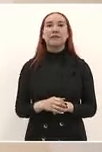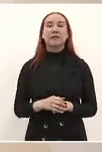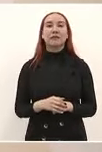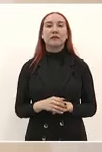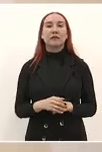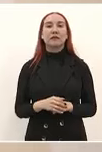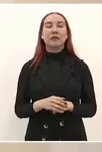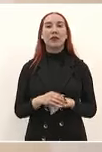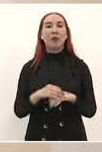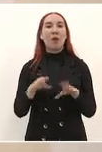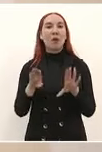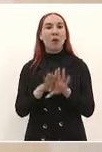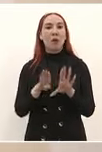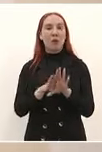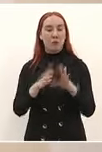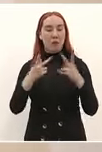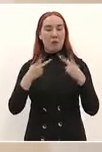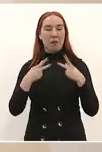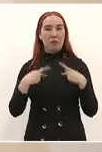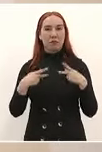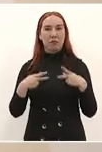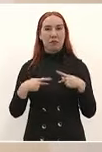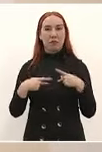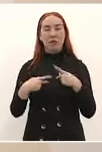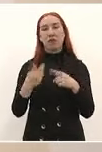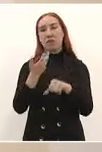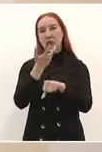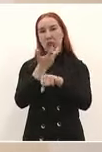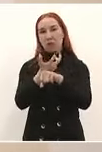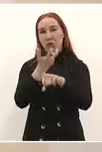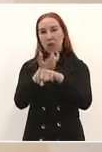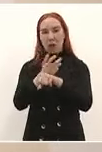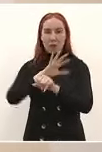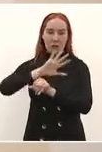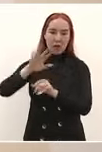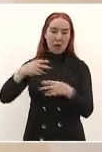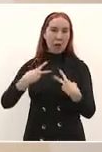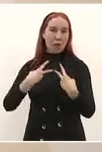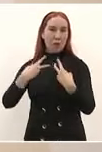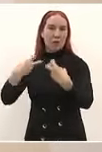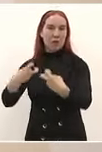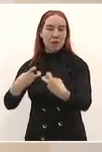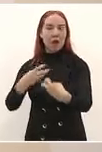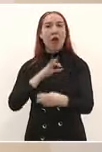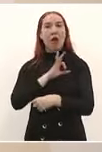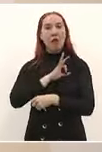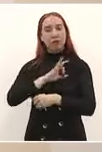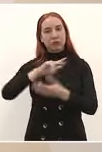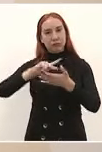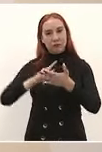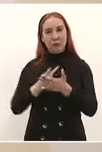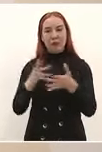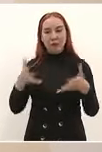a los extranjeros sobre todo recuperó el petróleo